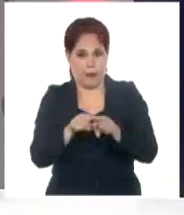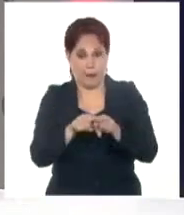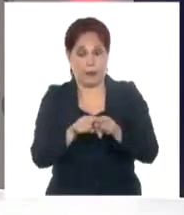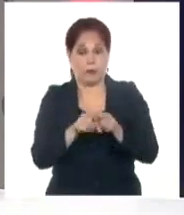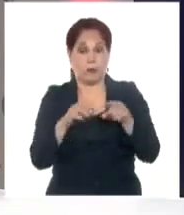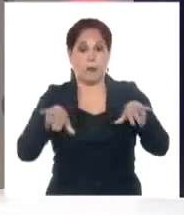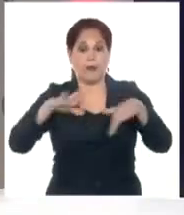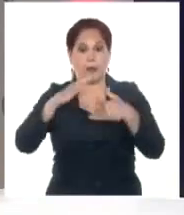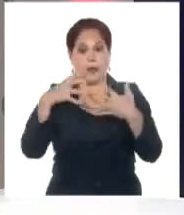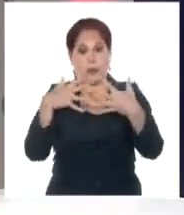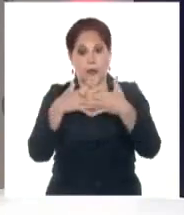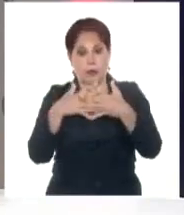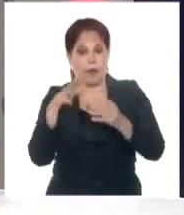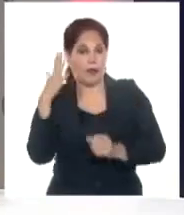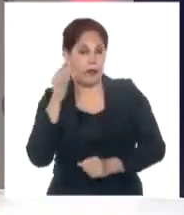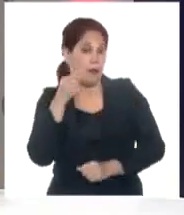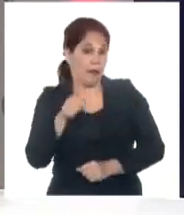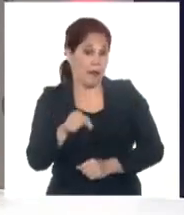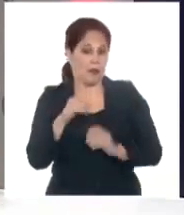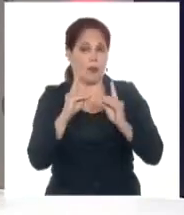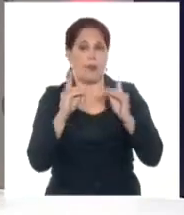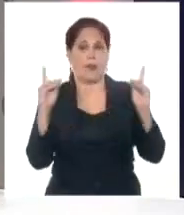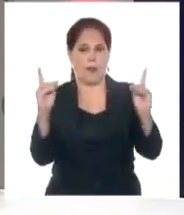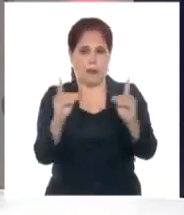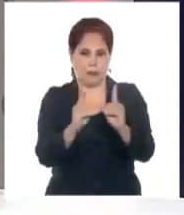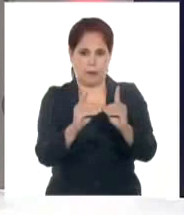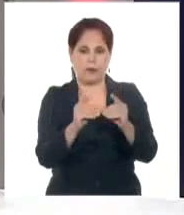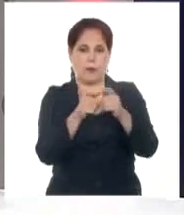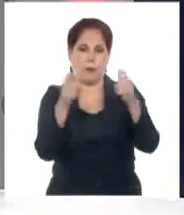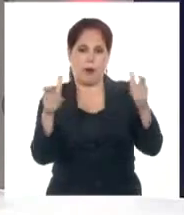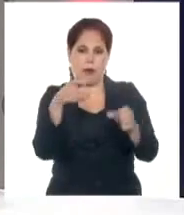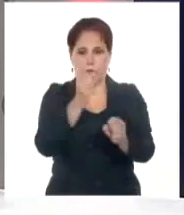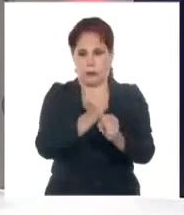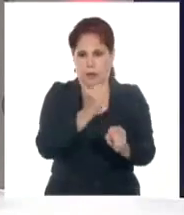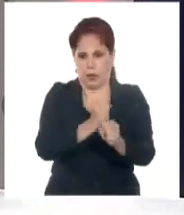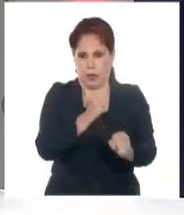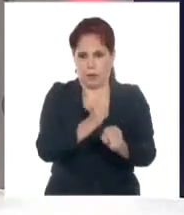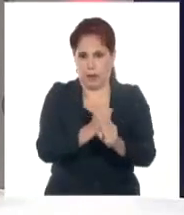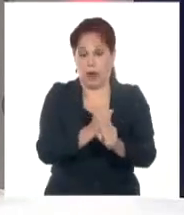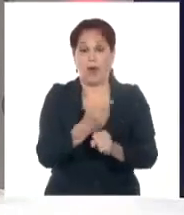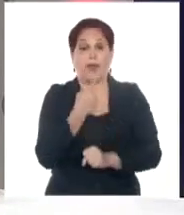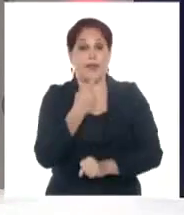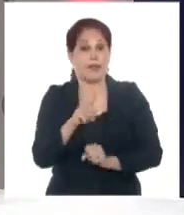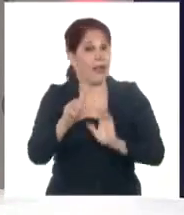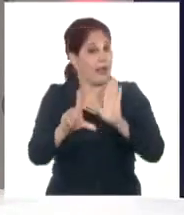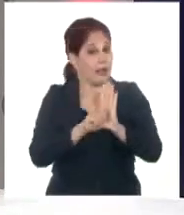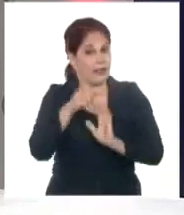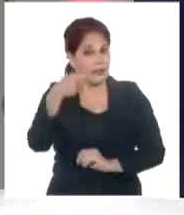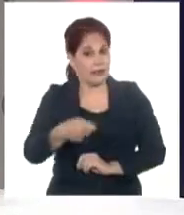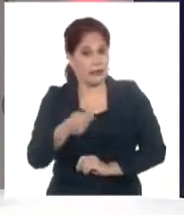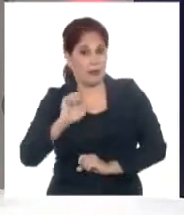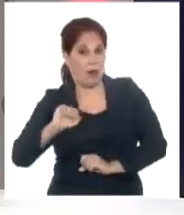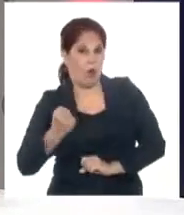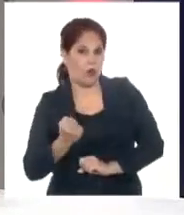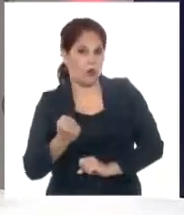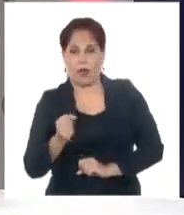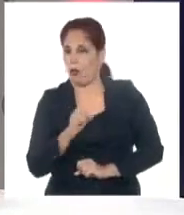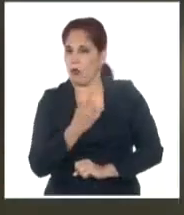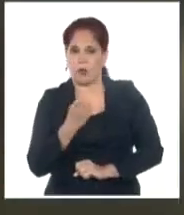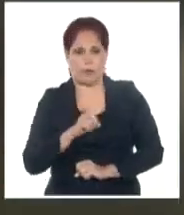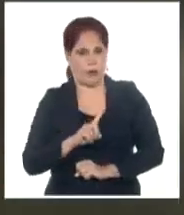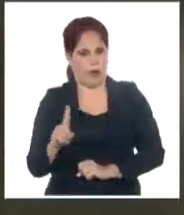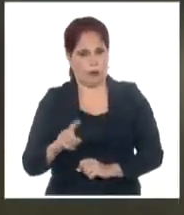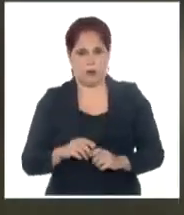y a la vez Cuba estudia la adhesión a convenios internacionales que eximen la obligatoriedad de legalización de varios documentos públicos.